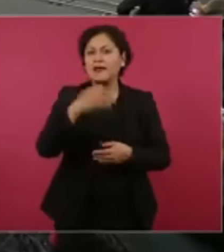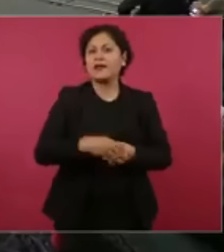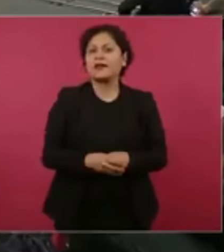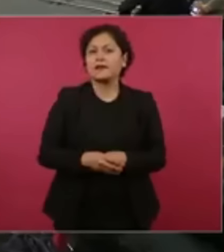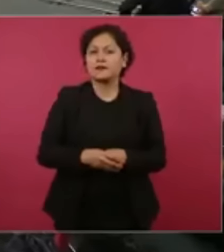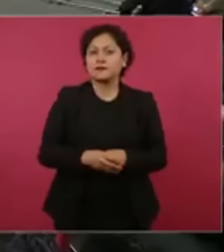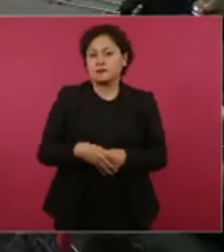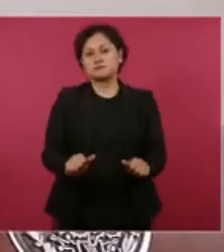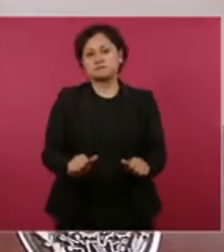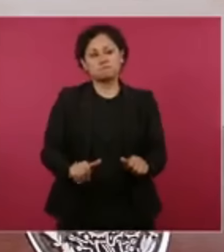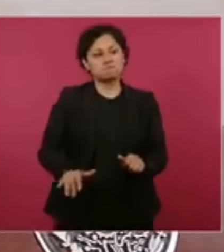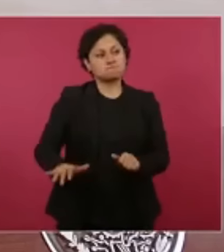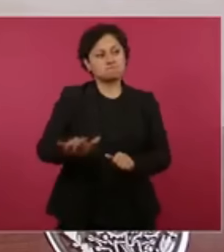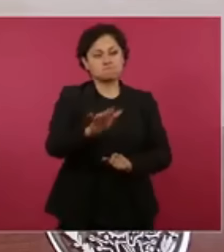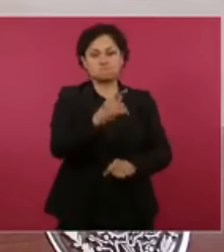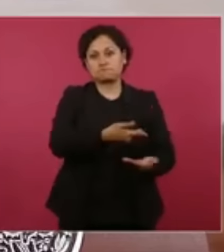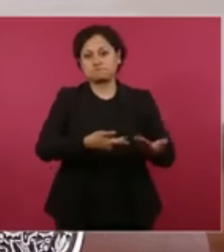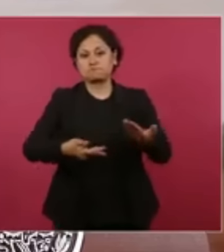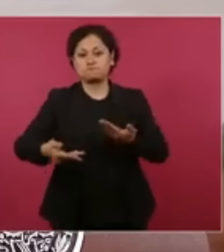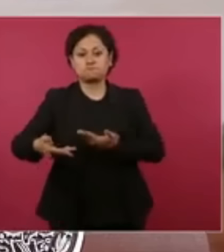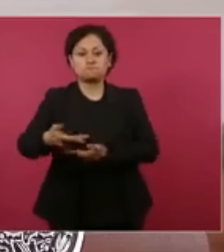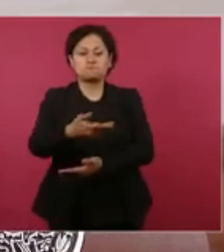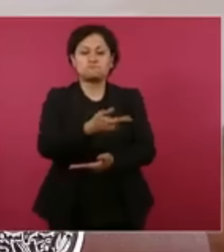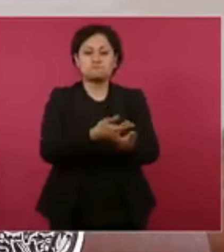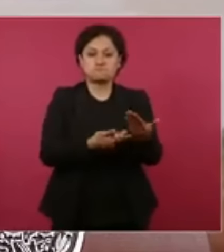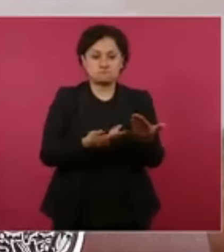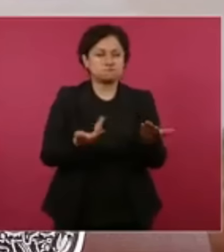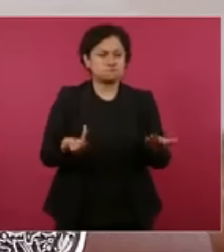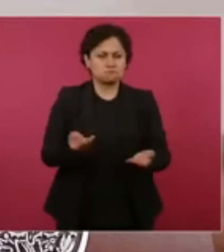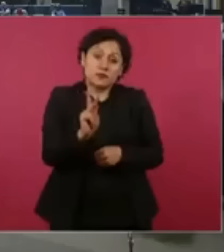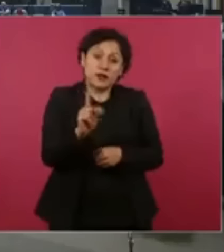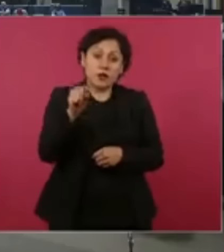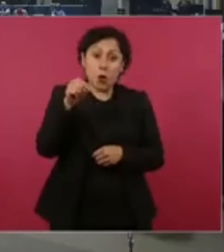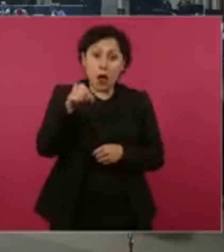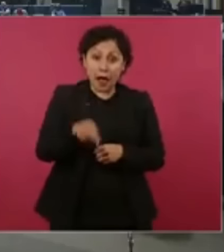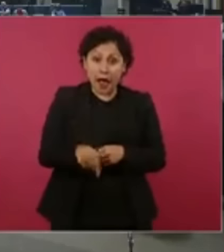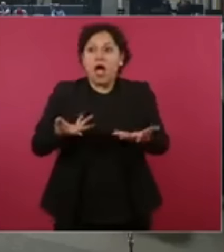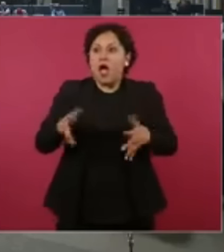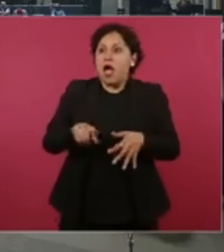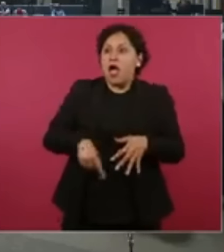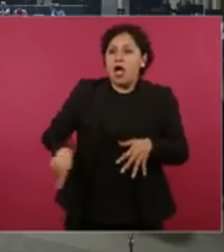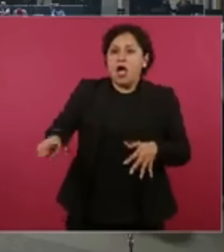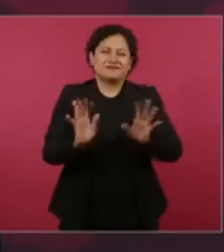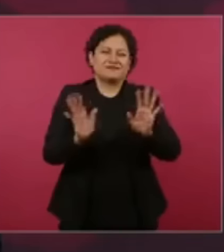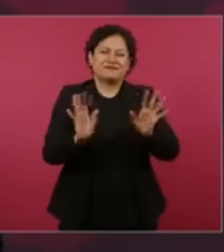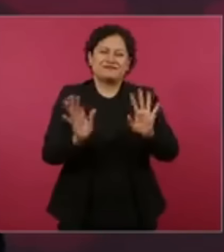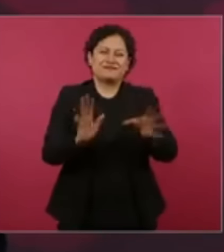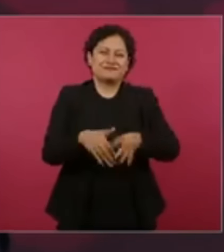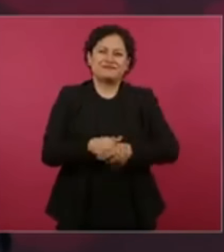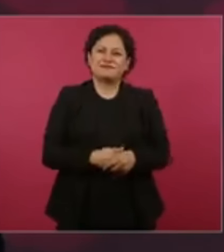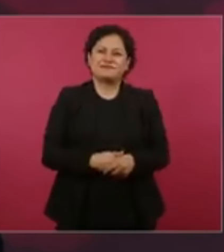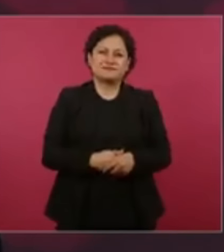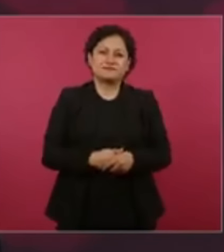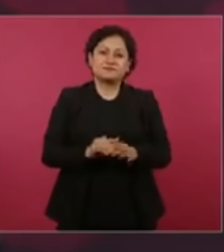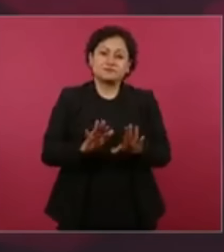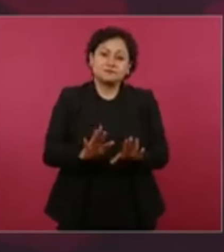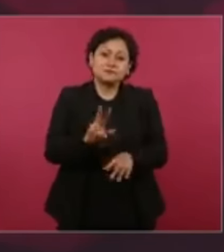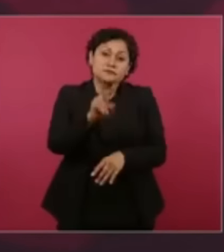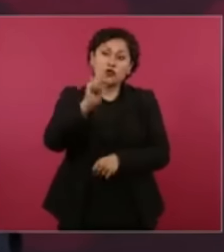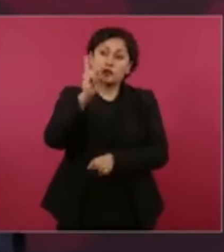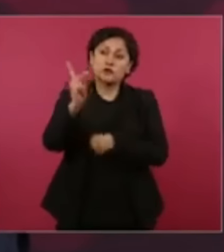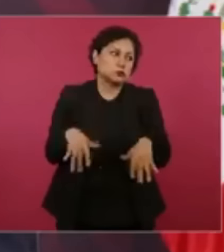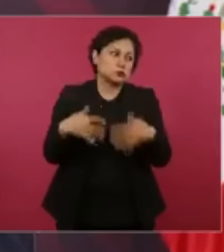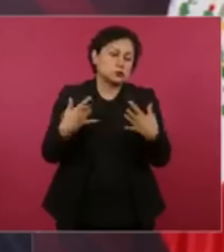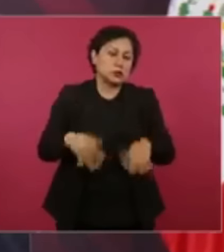manera pacífica. Pero aquí no hace mello lo mediático. En otros países, lamentablemente, la